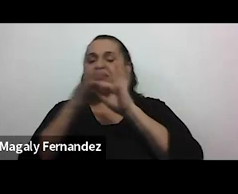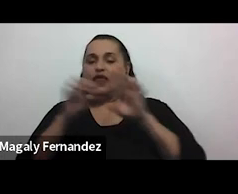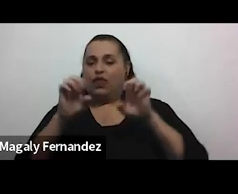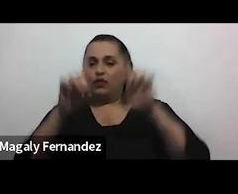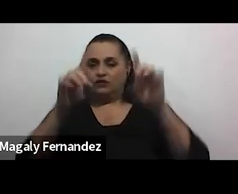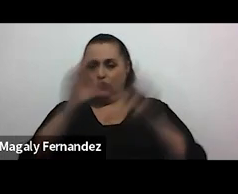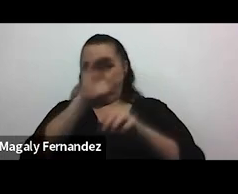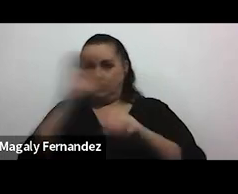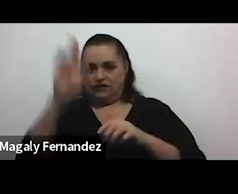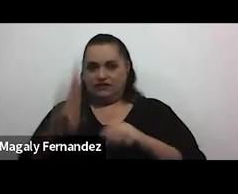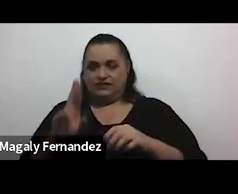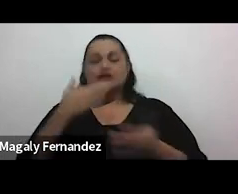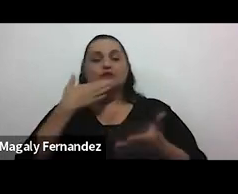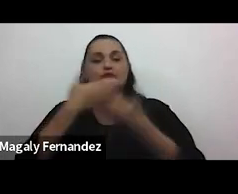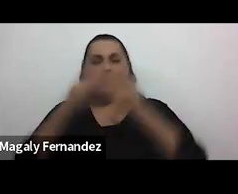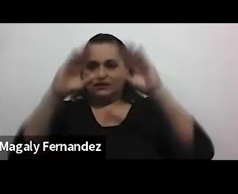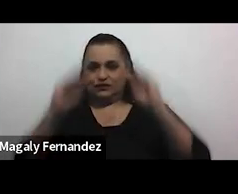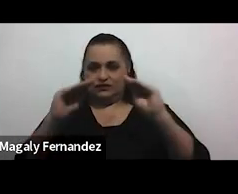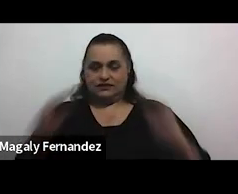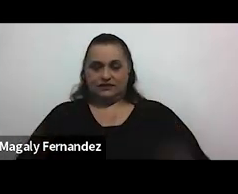que tengan muy buena noche